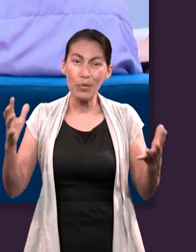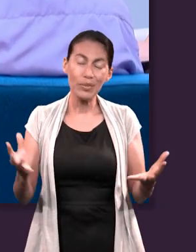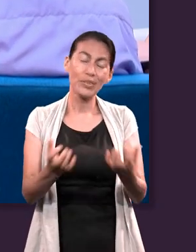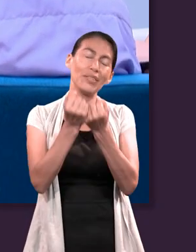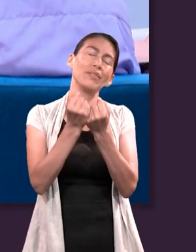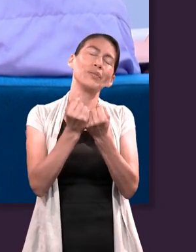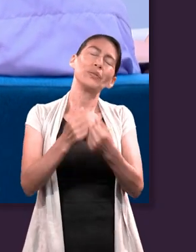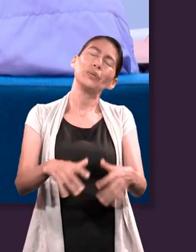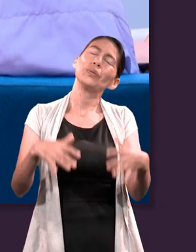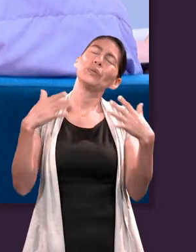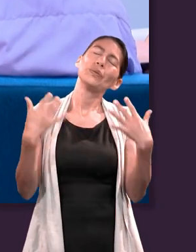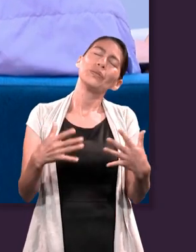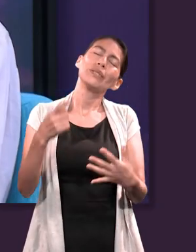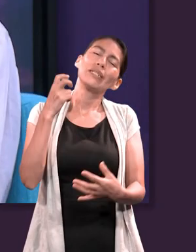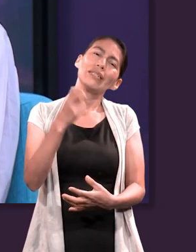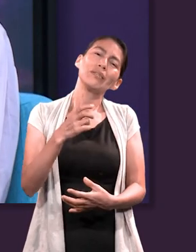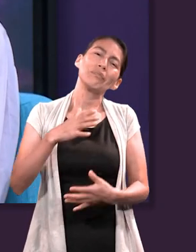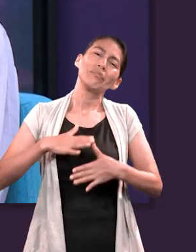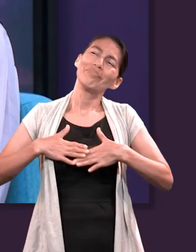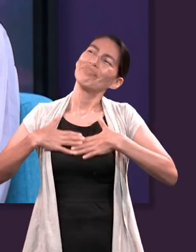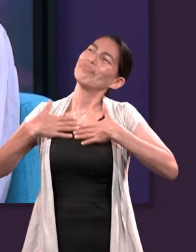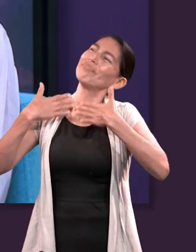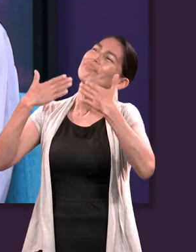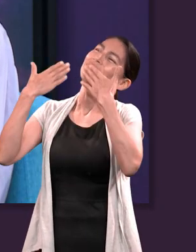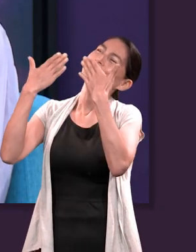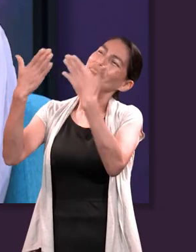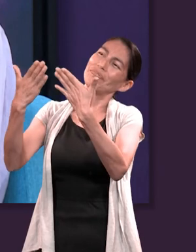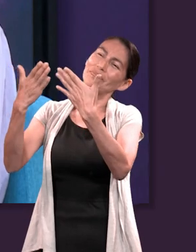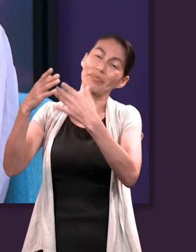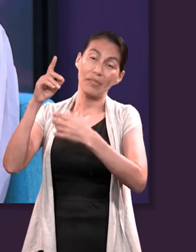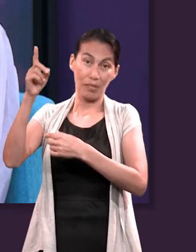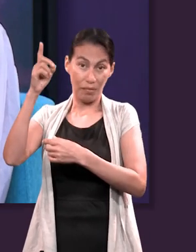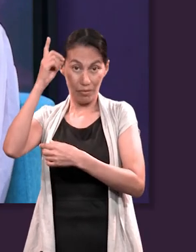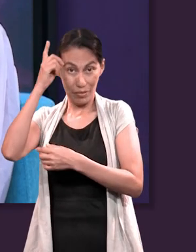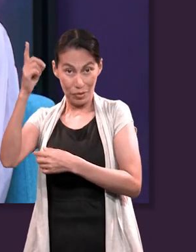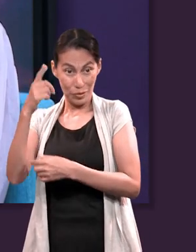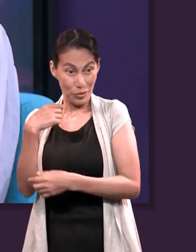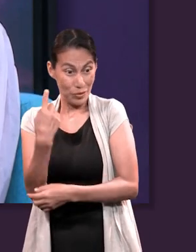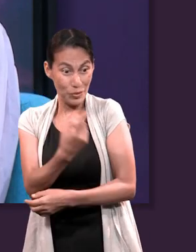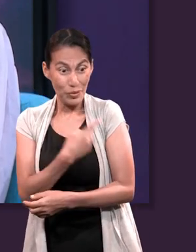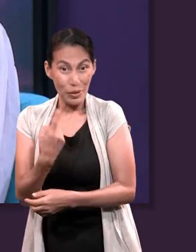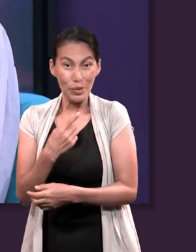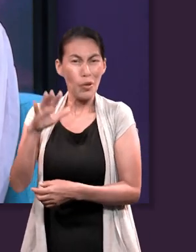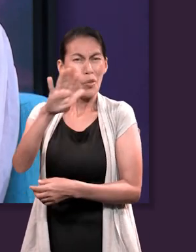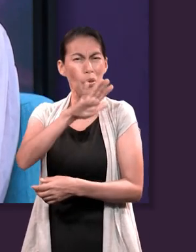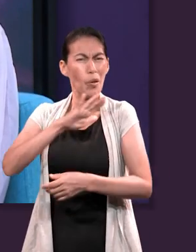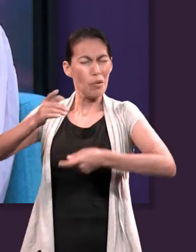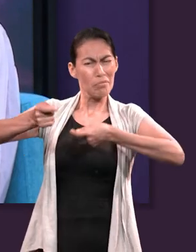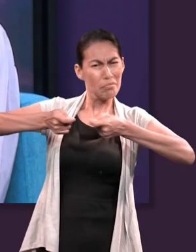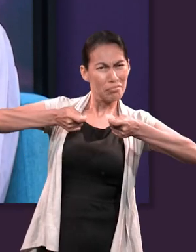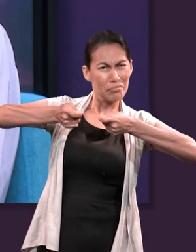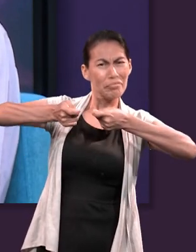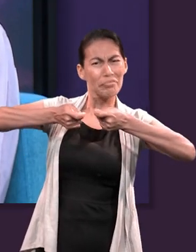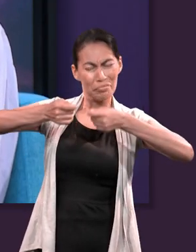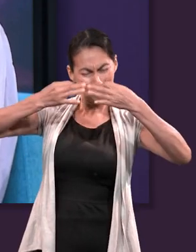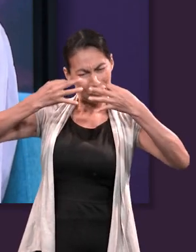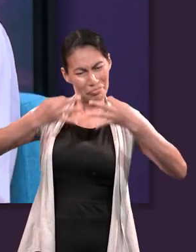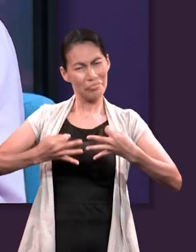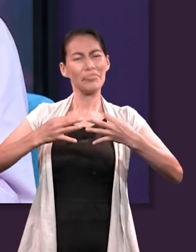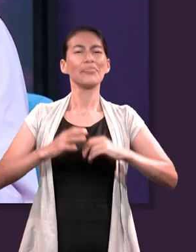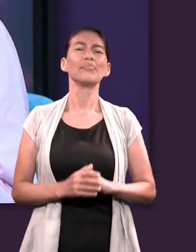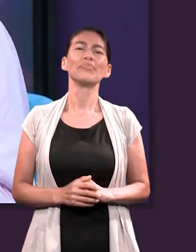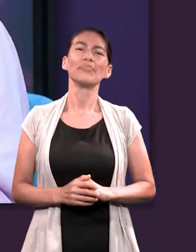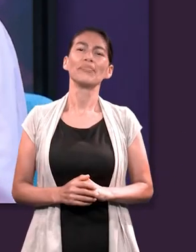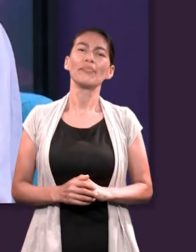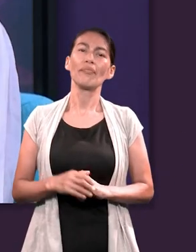salvarnos, pasar a lo que pasara y eso a mí me da una enorme confianza el saber que nuestro Dios está al